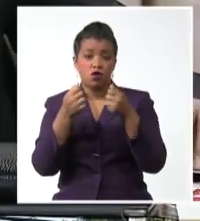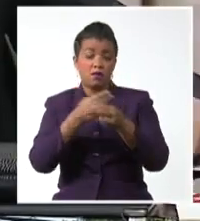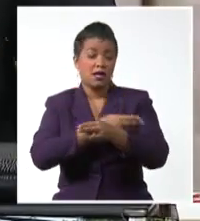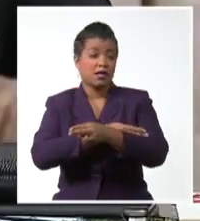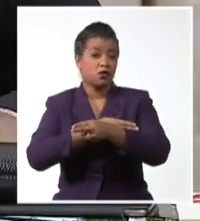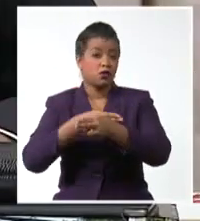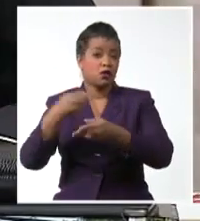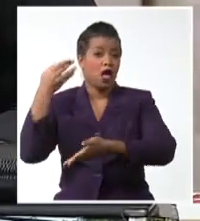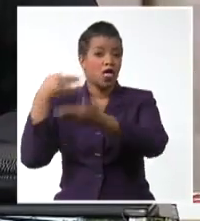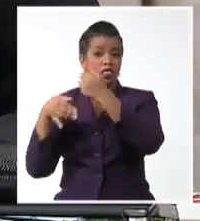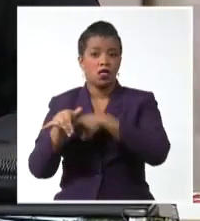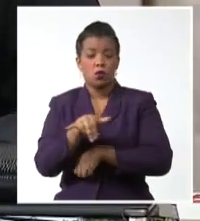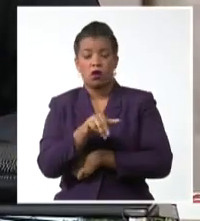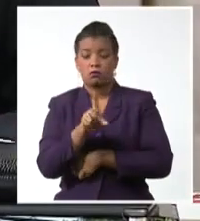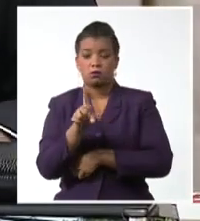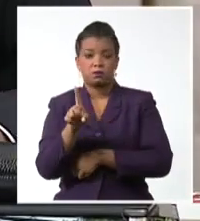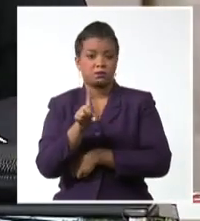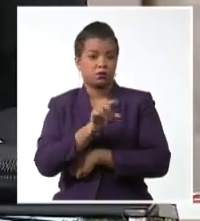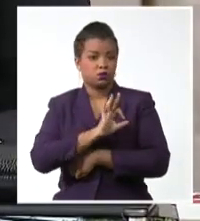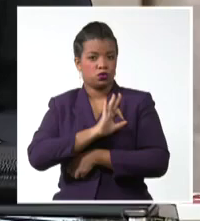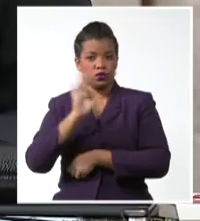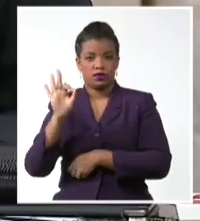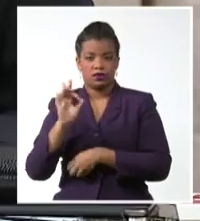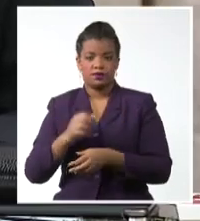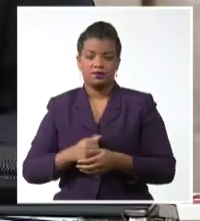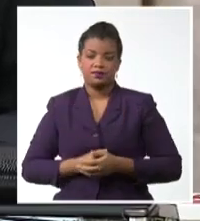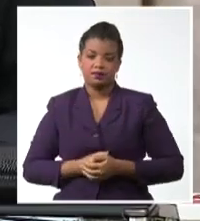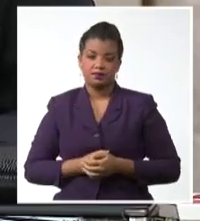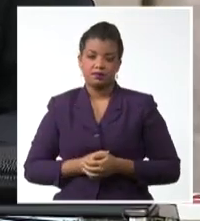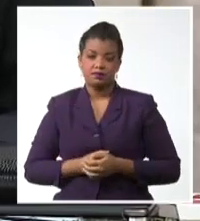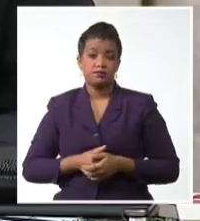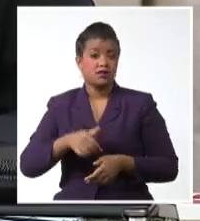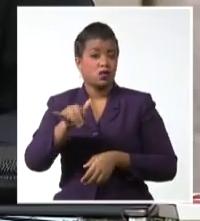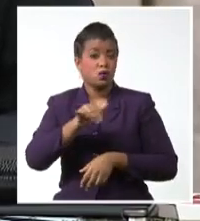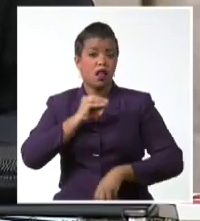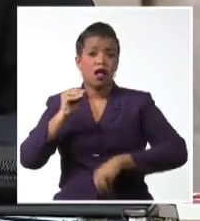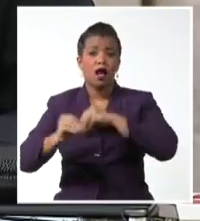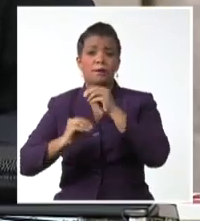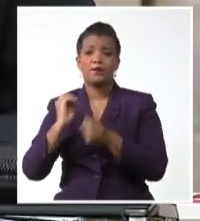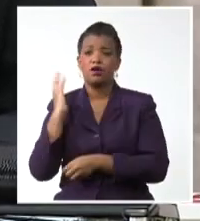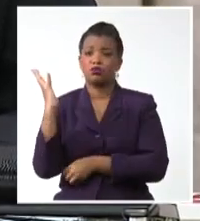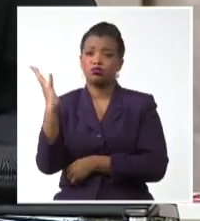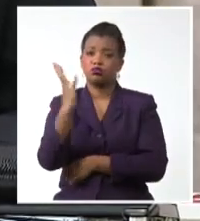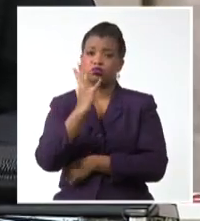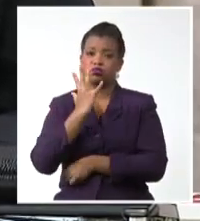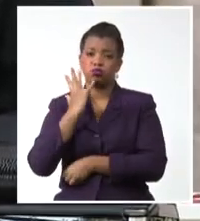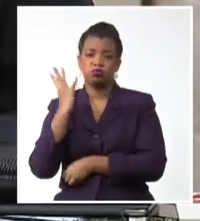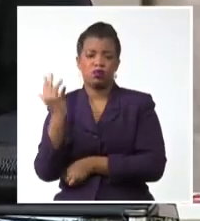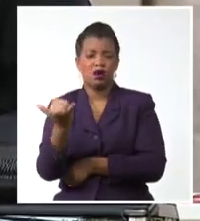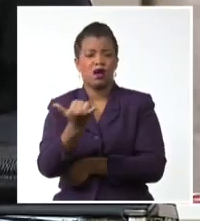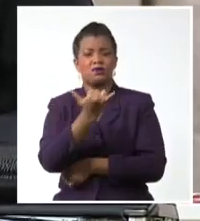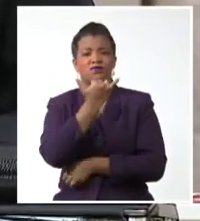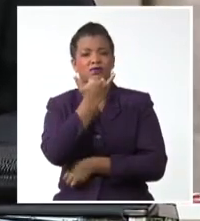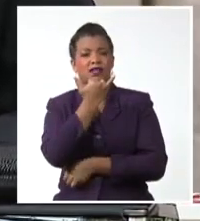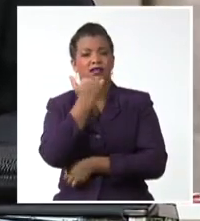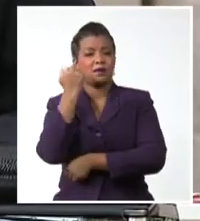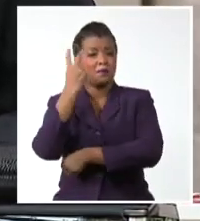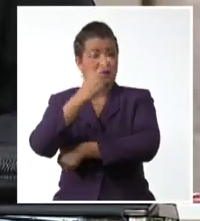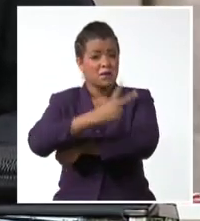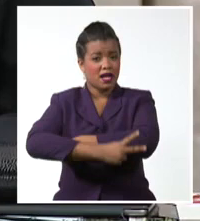de la región mientras el cambio climático continúa fustigando sin piedad a nuestros países